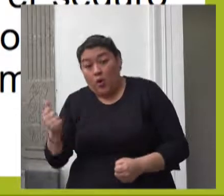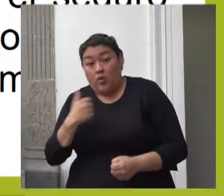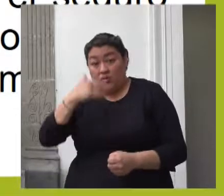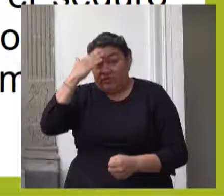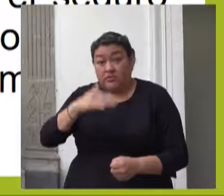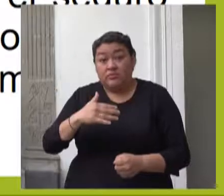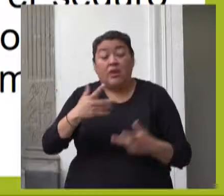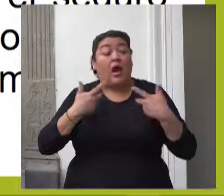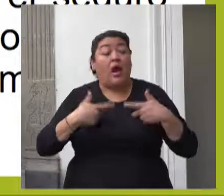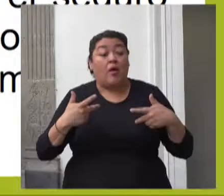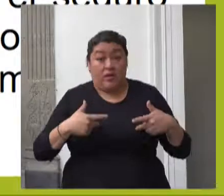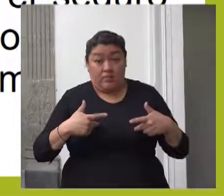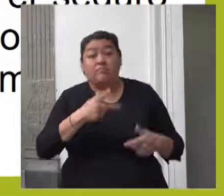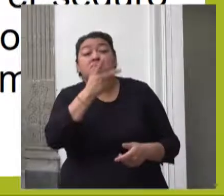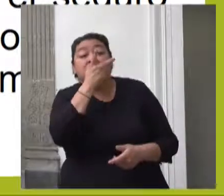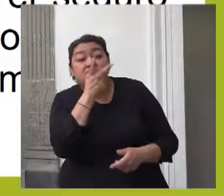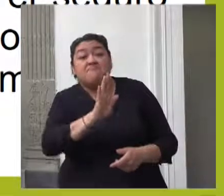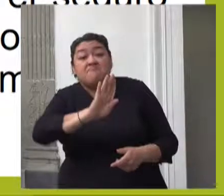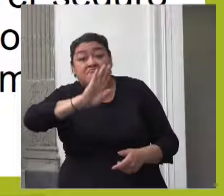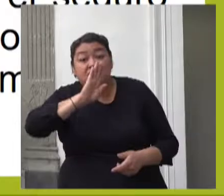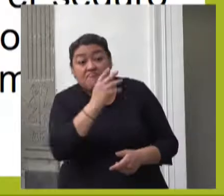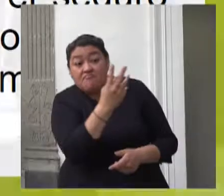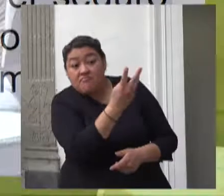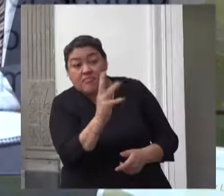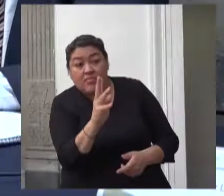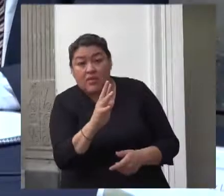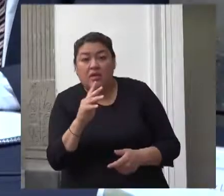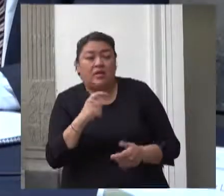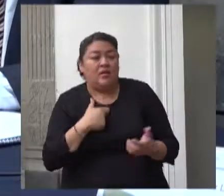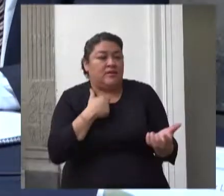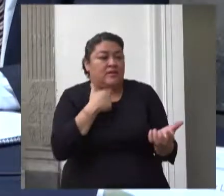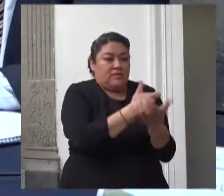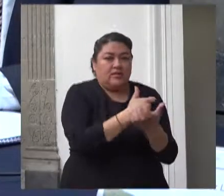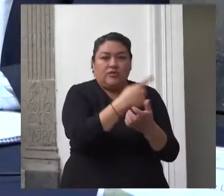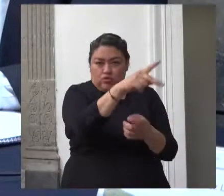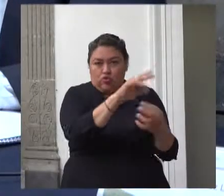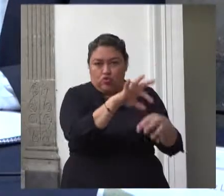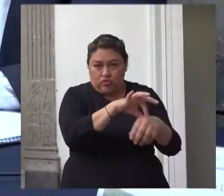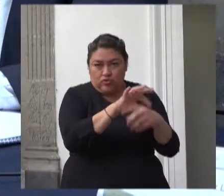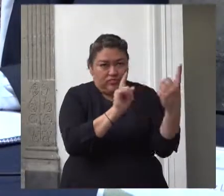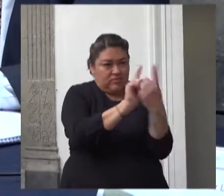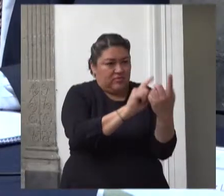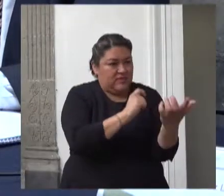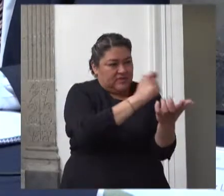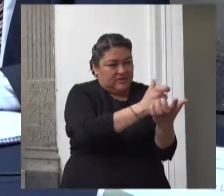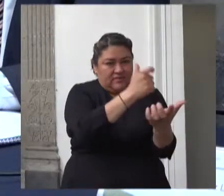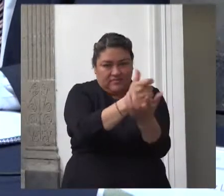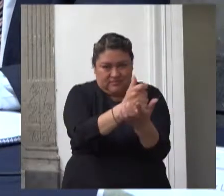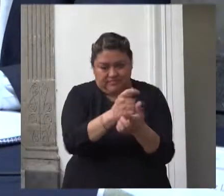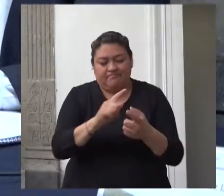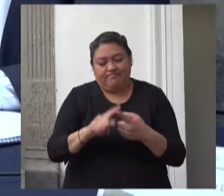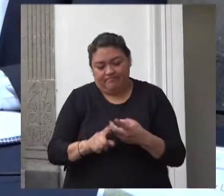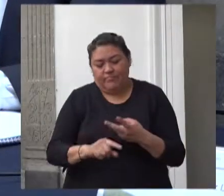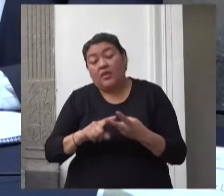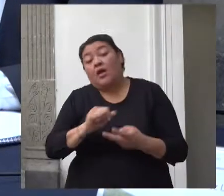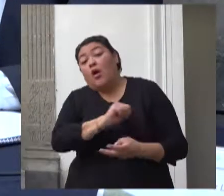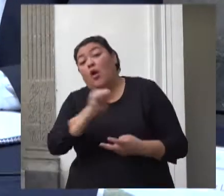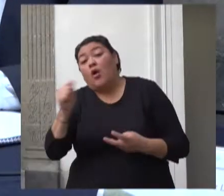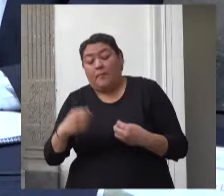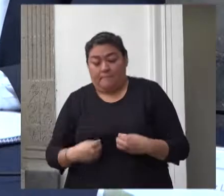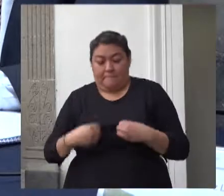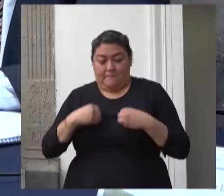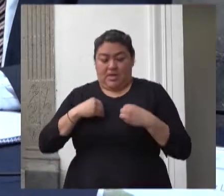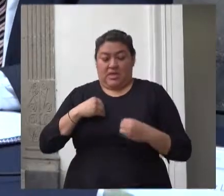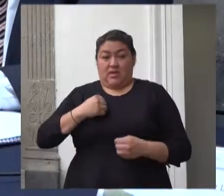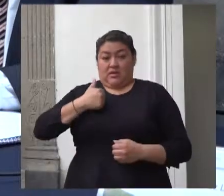directas a madres y padres beneficiarios el derecho a una vida digna a la supervivencia